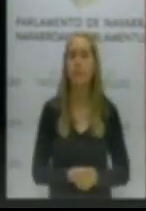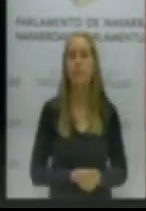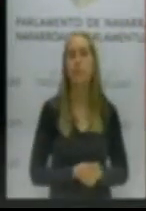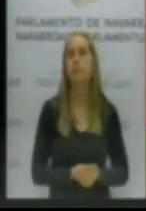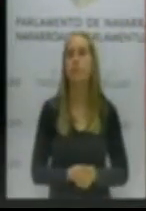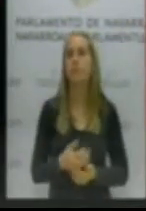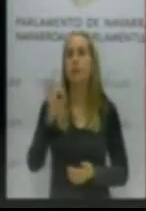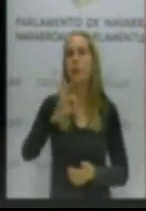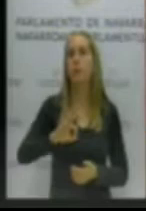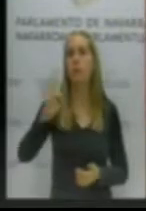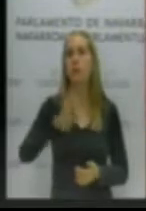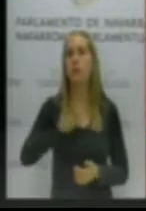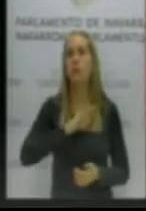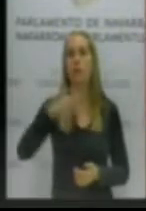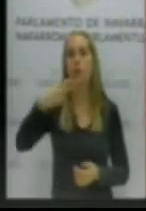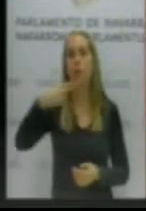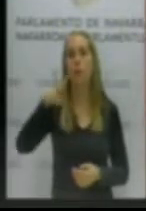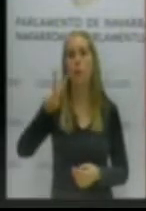Podemos, señor Buil.